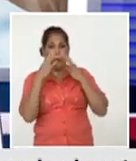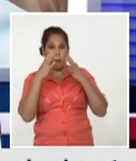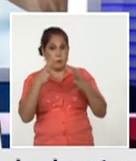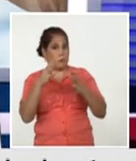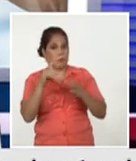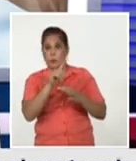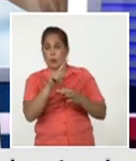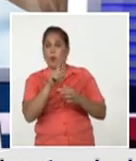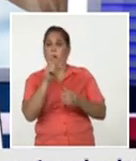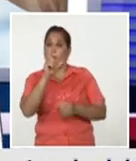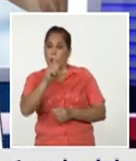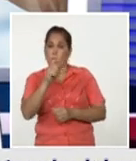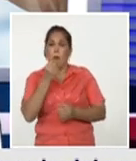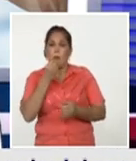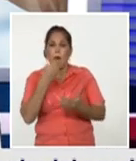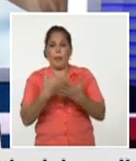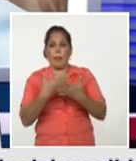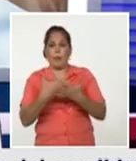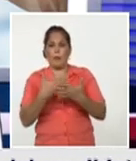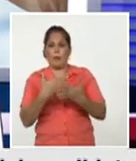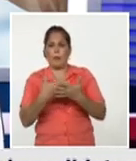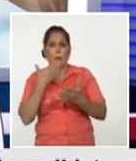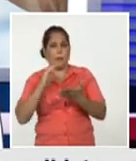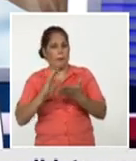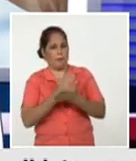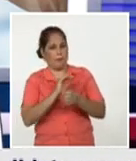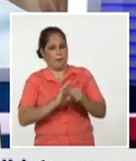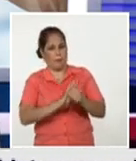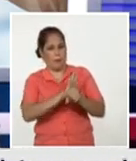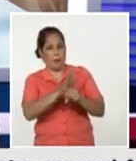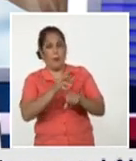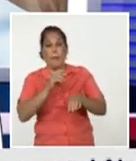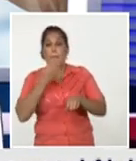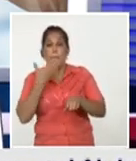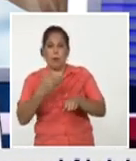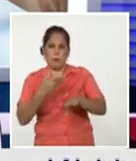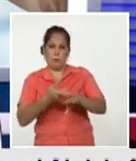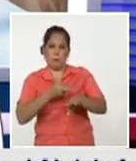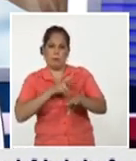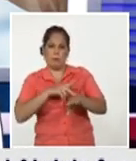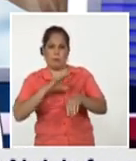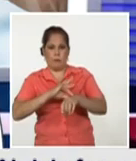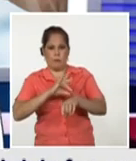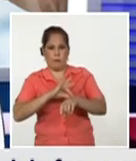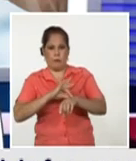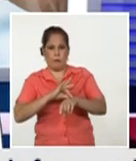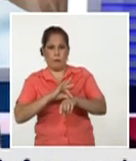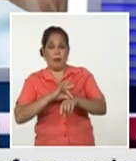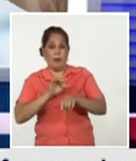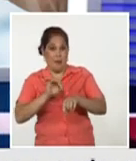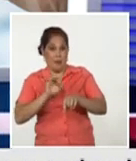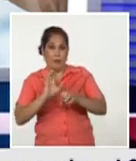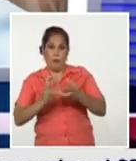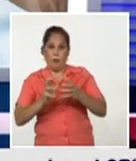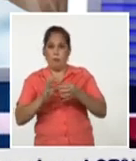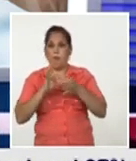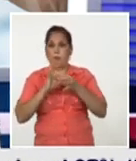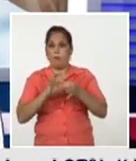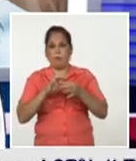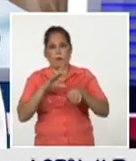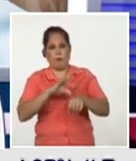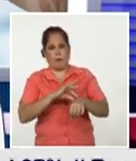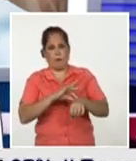que también pueda demostrar que puede ser eficaz en prevenir la enfermedad sintomática y en prevenir las formas graves de la enfermedad